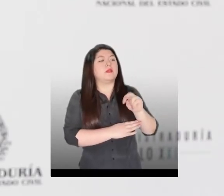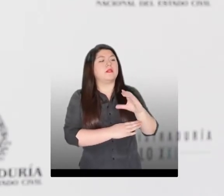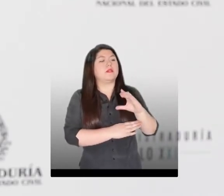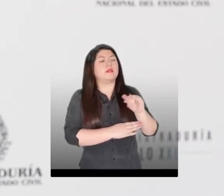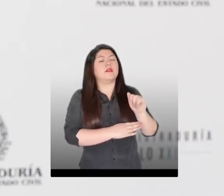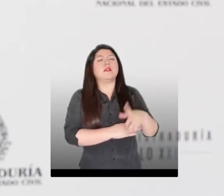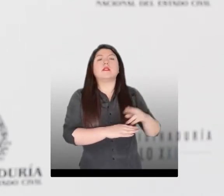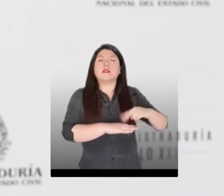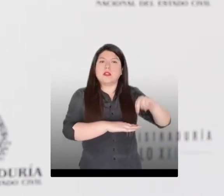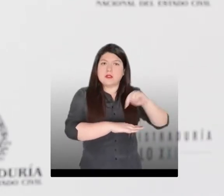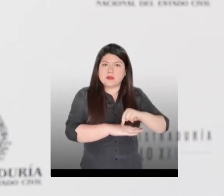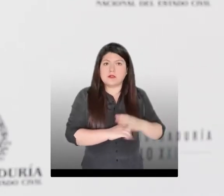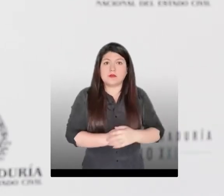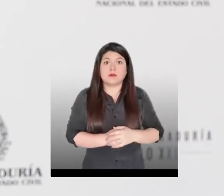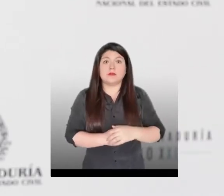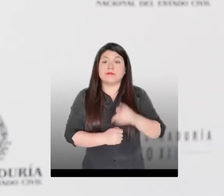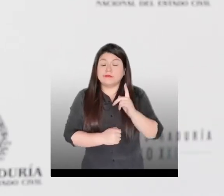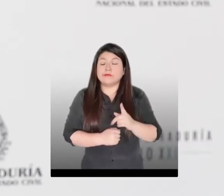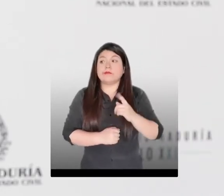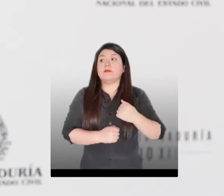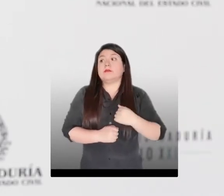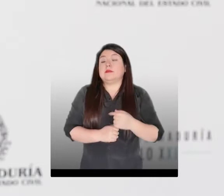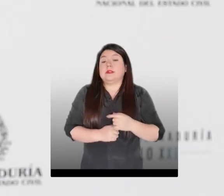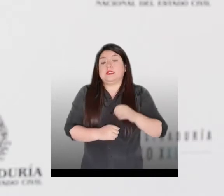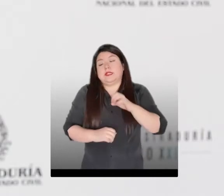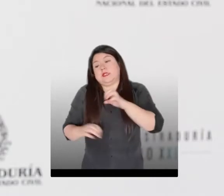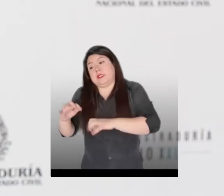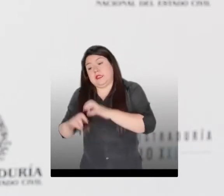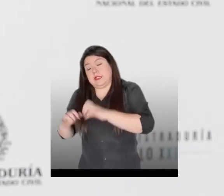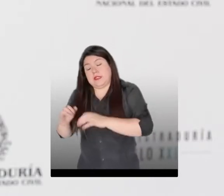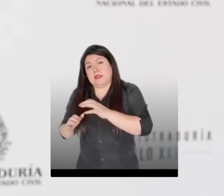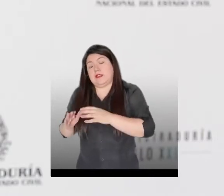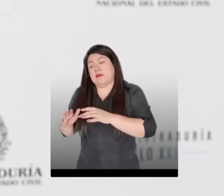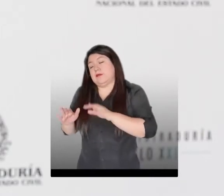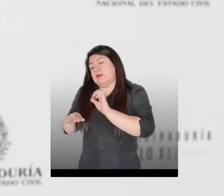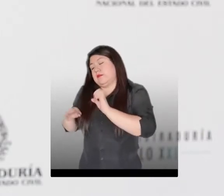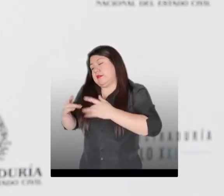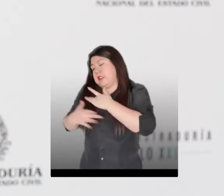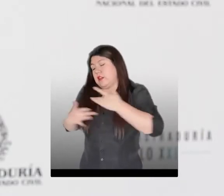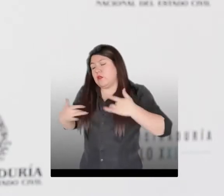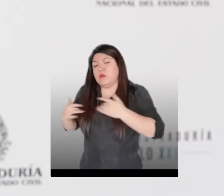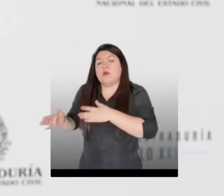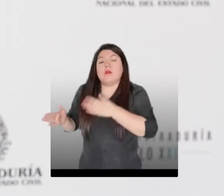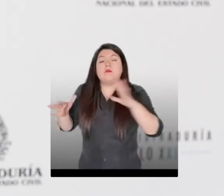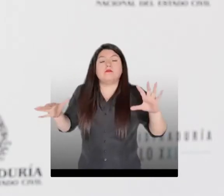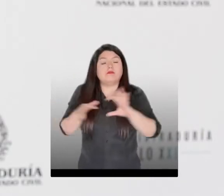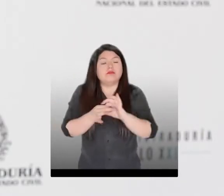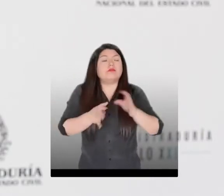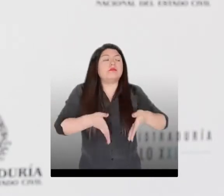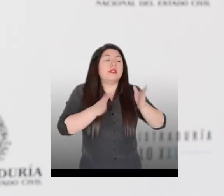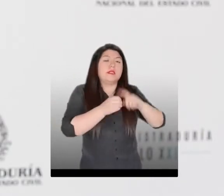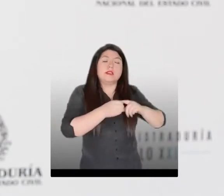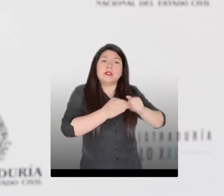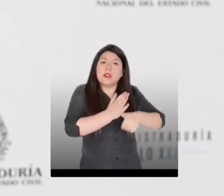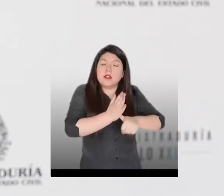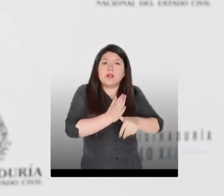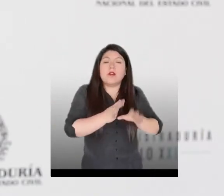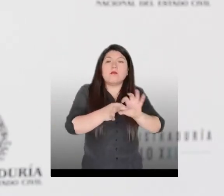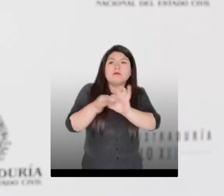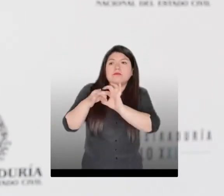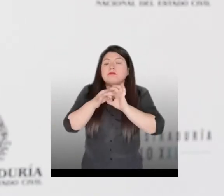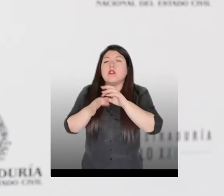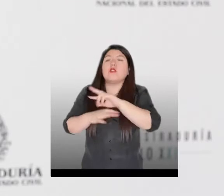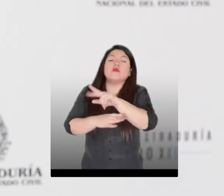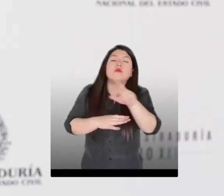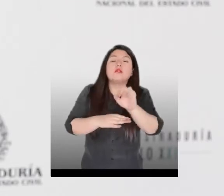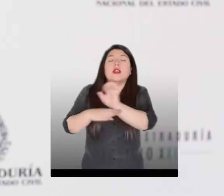de Salud y las demás entidades territoriales, adoptaron las medidas de bioseguridad necesarias para minimizar el contagio